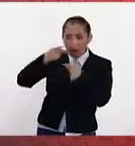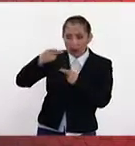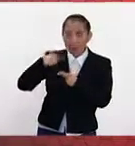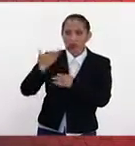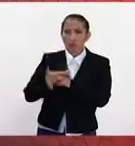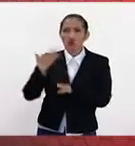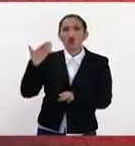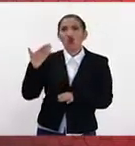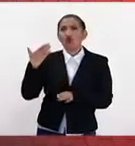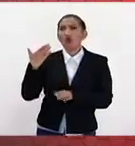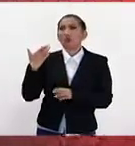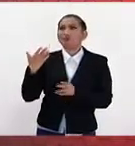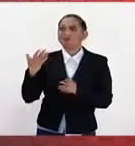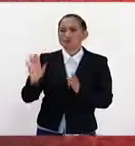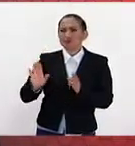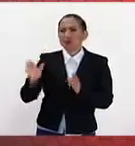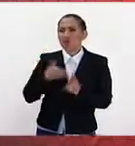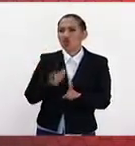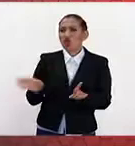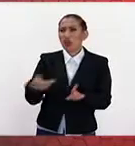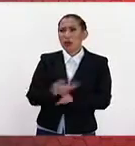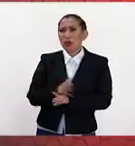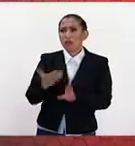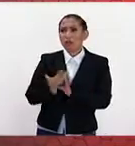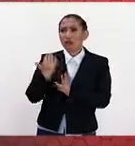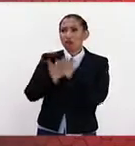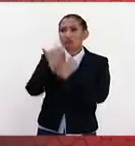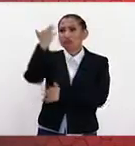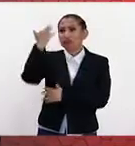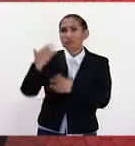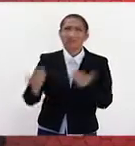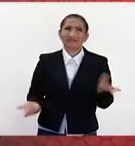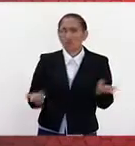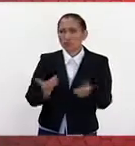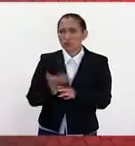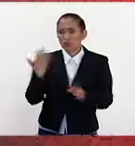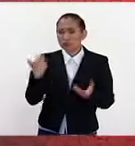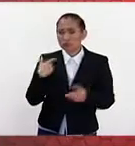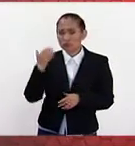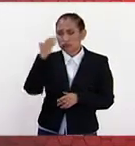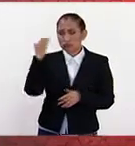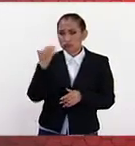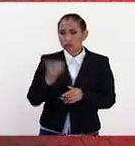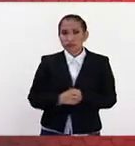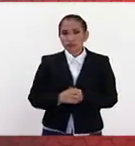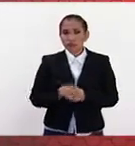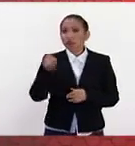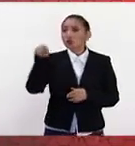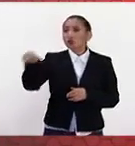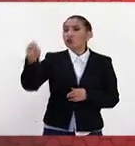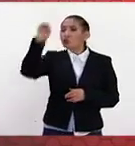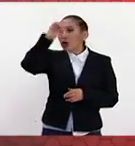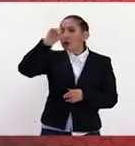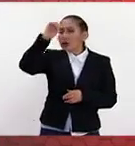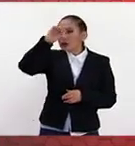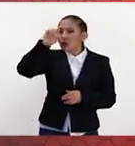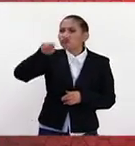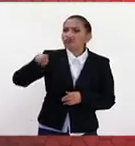tan desorientados, tan exorbitantes, tan extremos. Desde tu perspectiva,